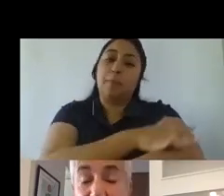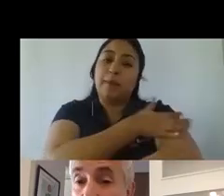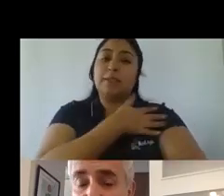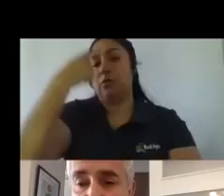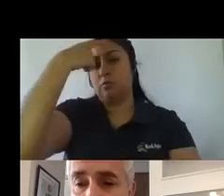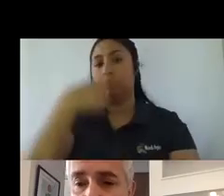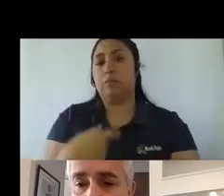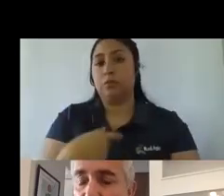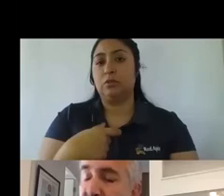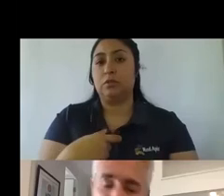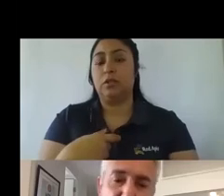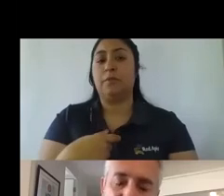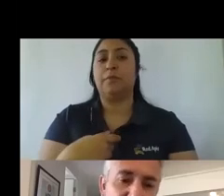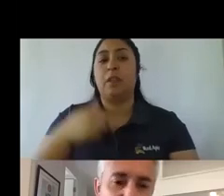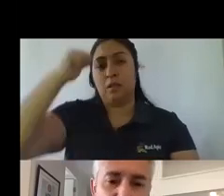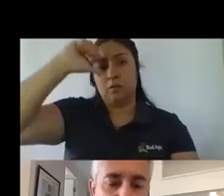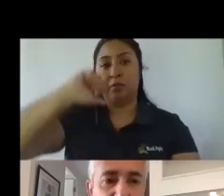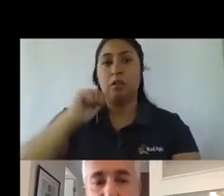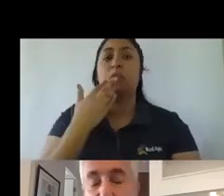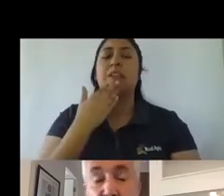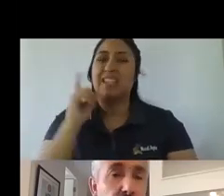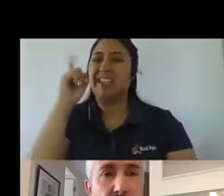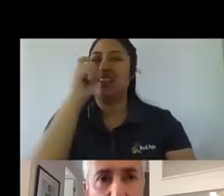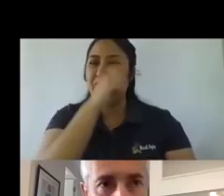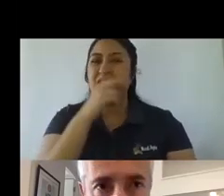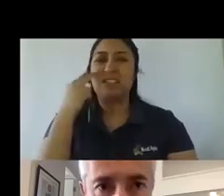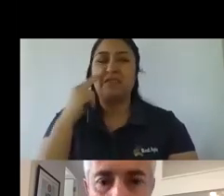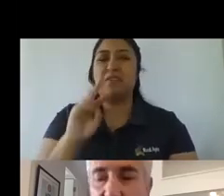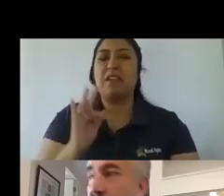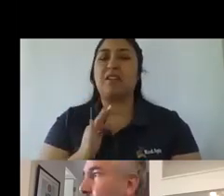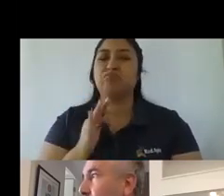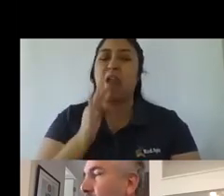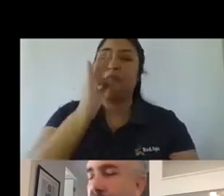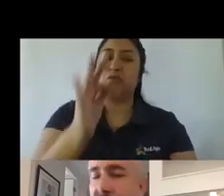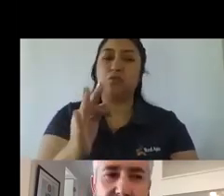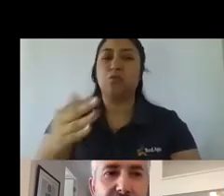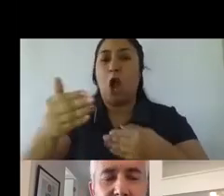mejorar en un corto y mediano plazo. A mí mismo me pasa, les decía recién, no veo que la vacuna vaya a ser